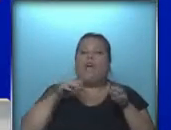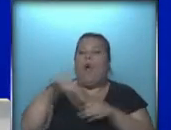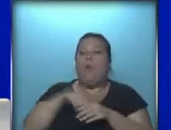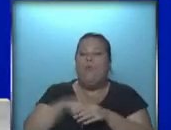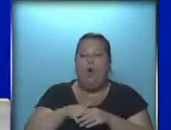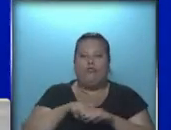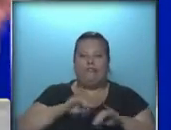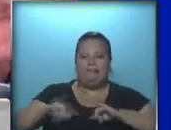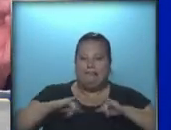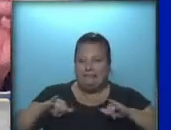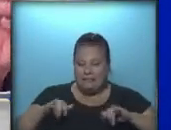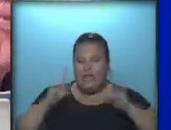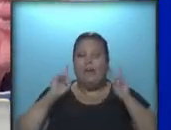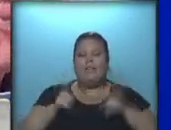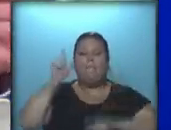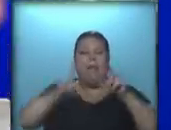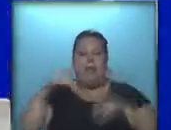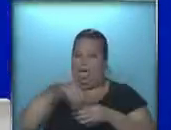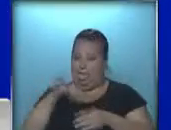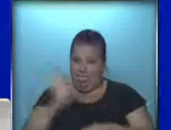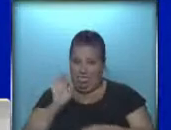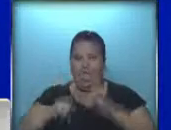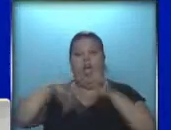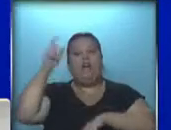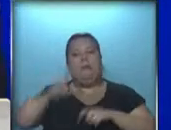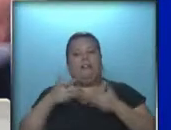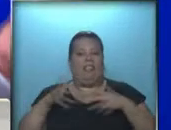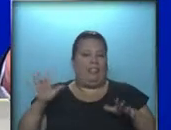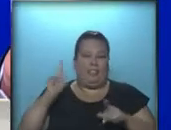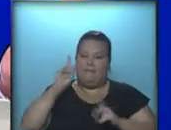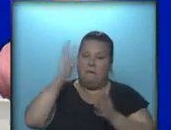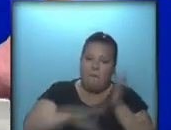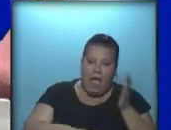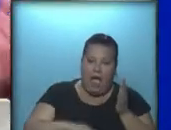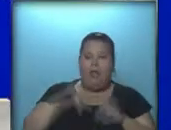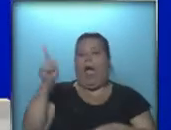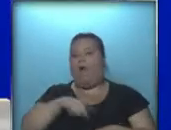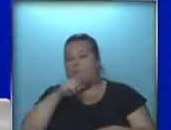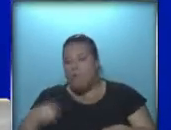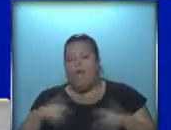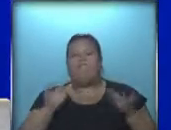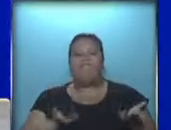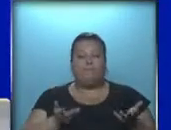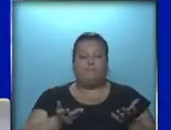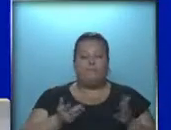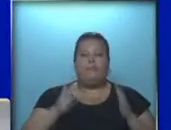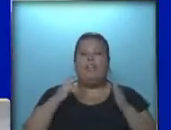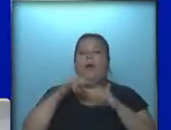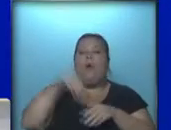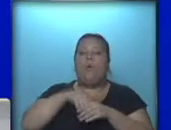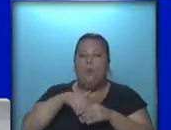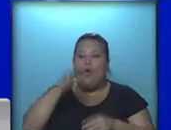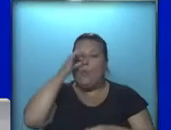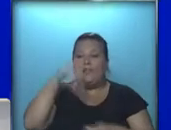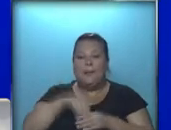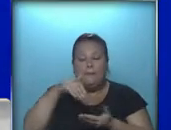por todos lados. Además, hay gente que no votó, hay gente que se abstuvo, hay gente que votó nulo. Y la casa de los votos, de estos